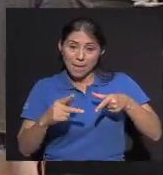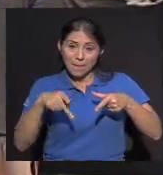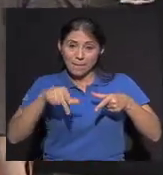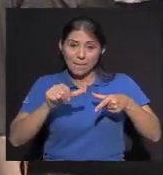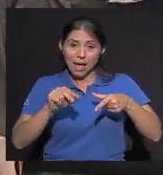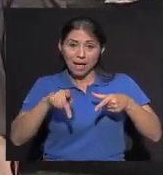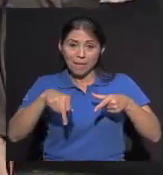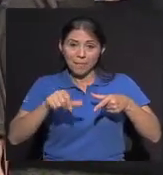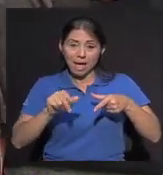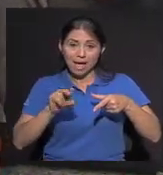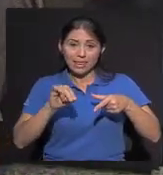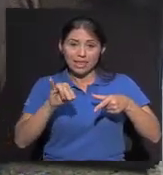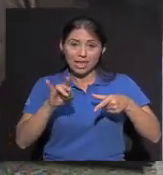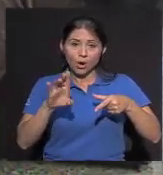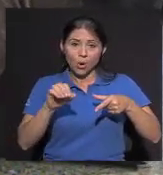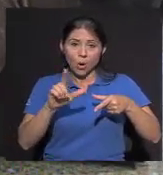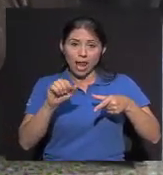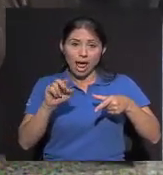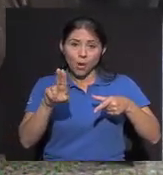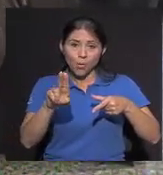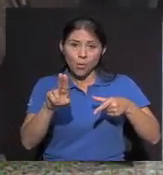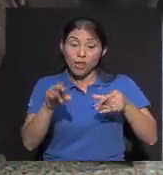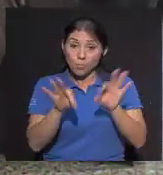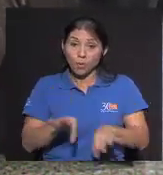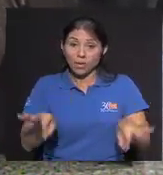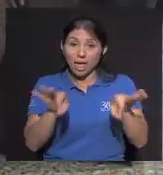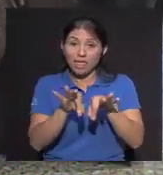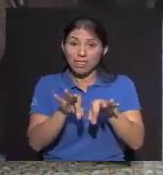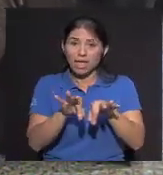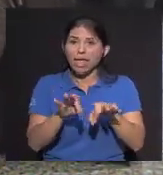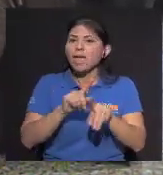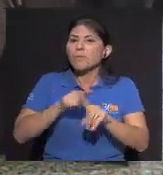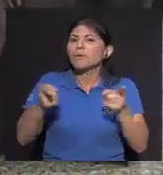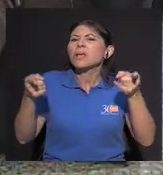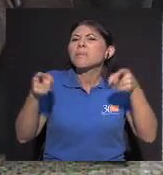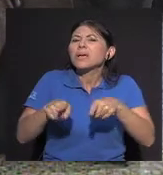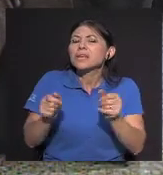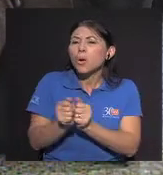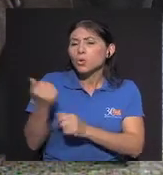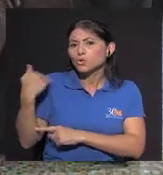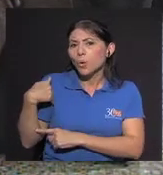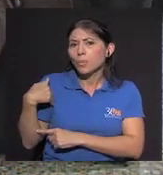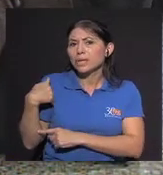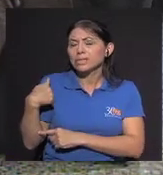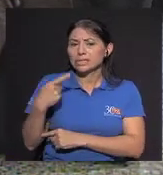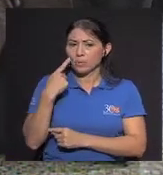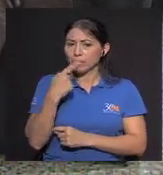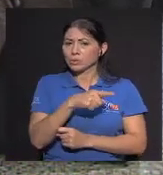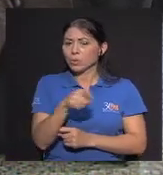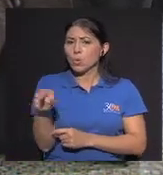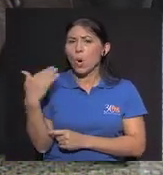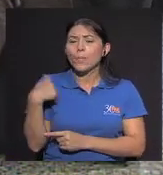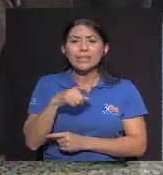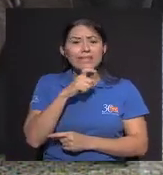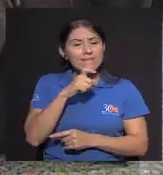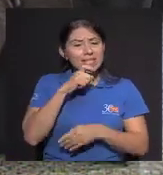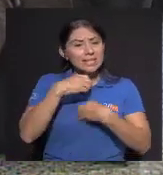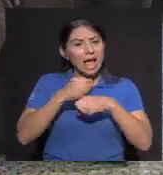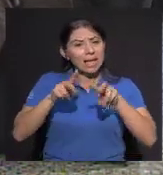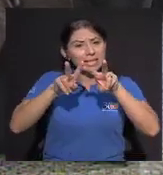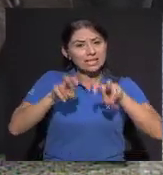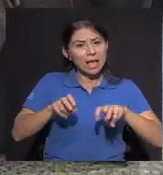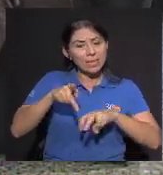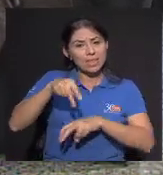Con los hombres? Porque a veces He observado Familiares y demás Que cuesta el examen De la próstata ¿Verdad? Y el cáncer de